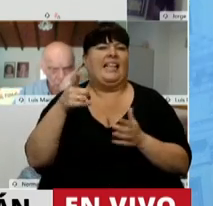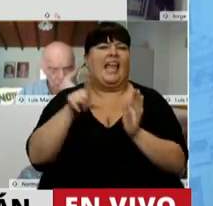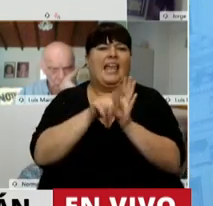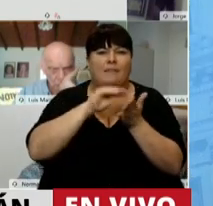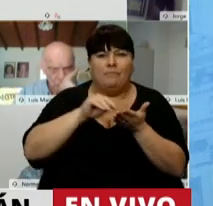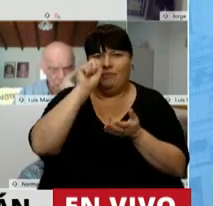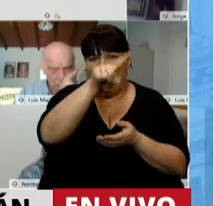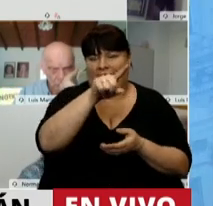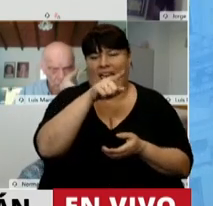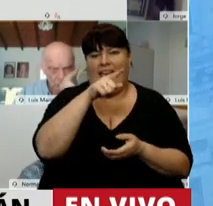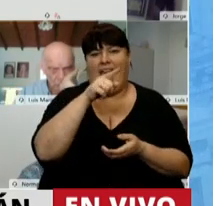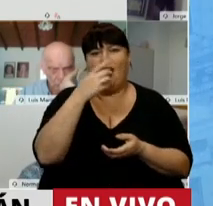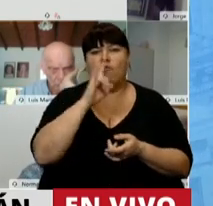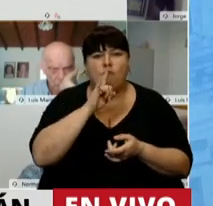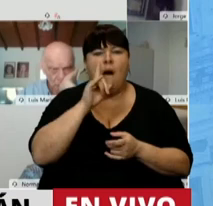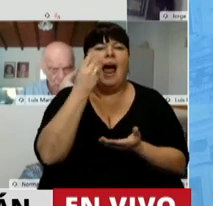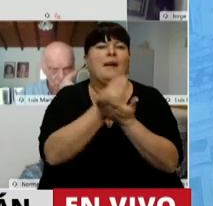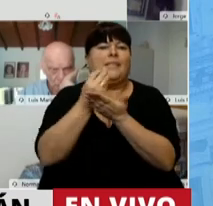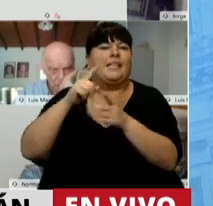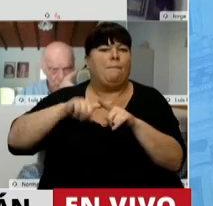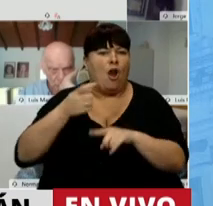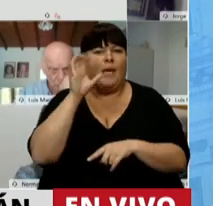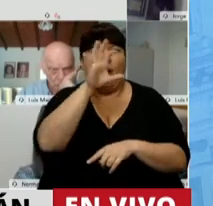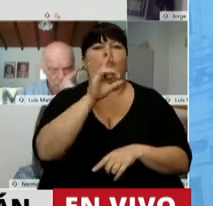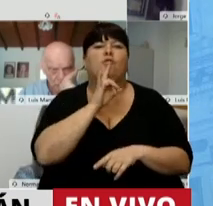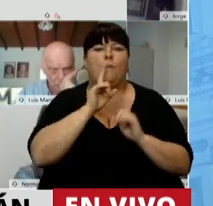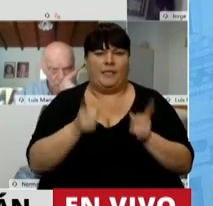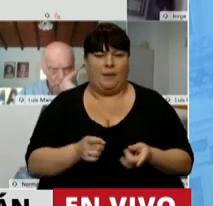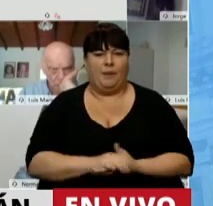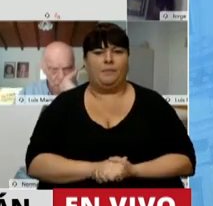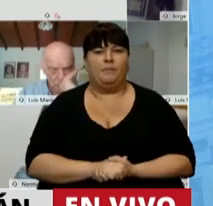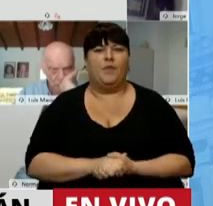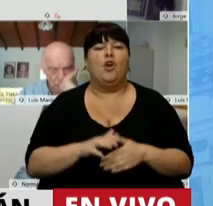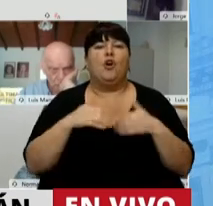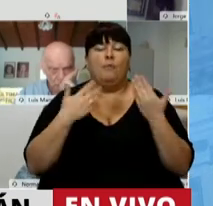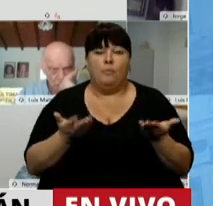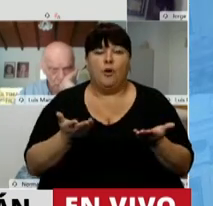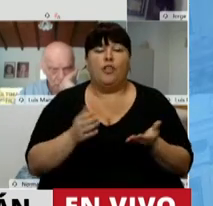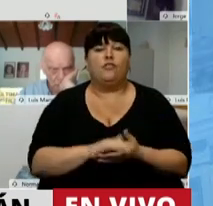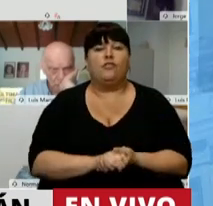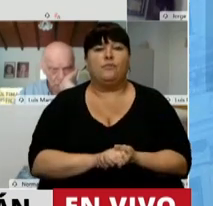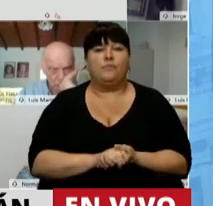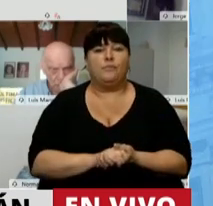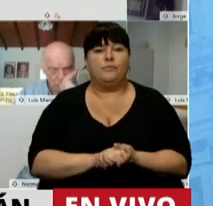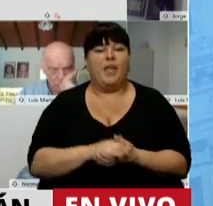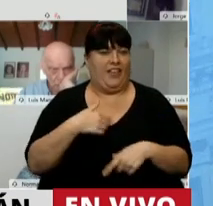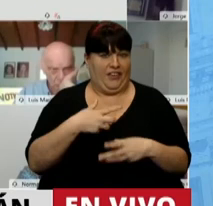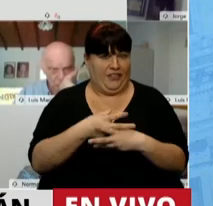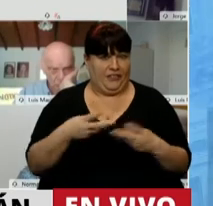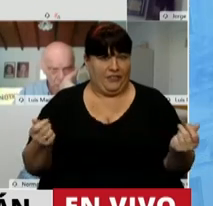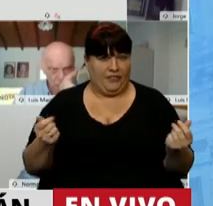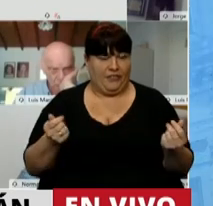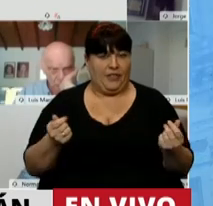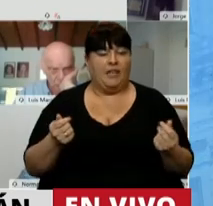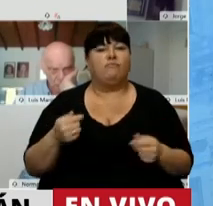legisladores provinciales y representantes políticos de la provincia de Tucumán. Por eso, señor presidente, y para terminar,